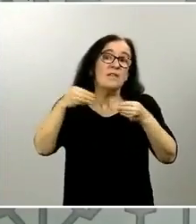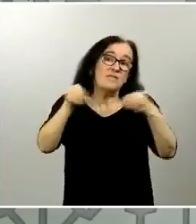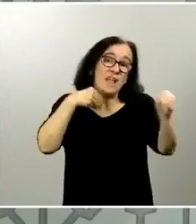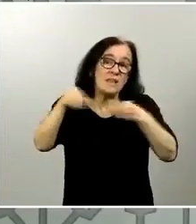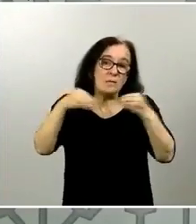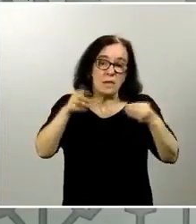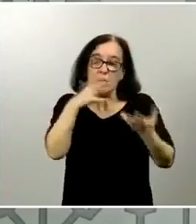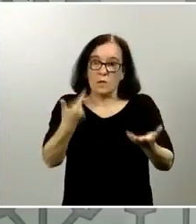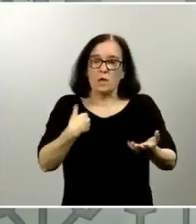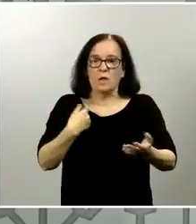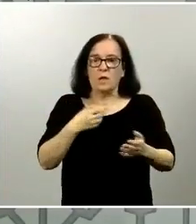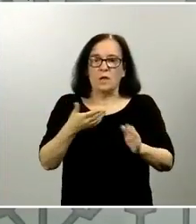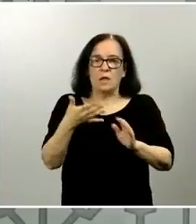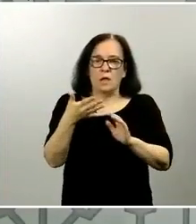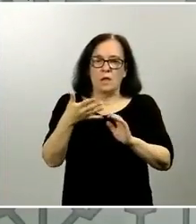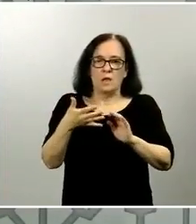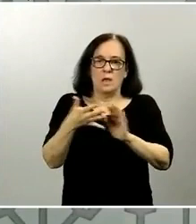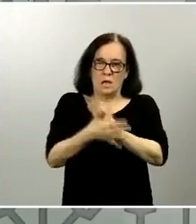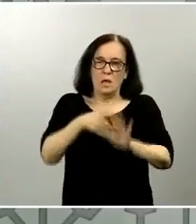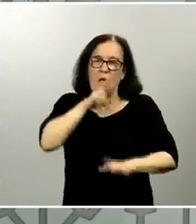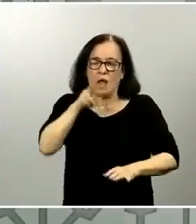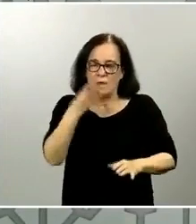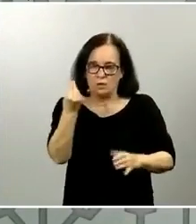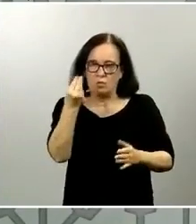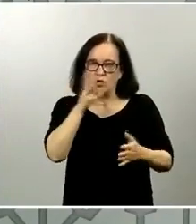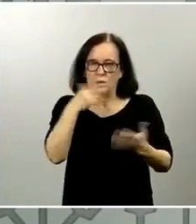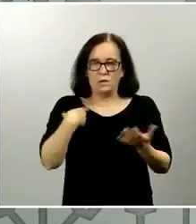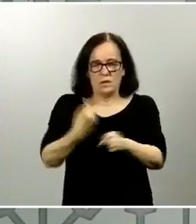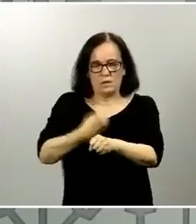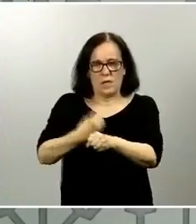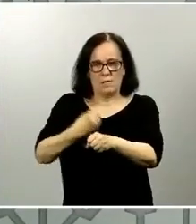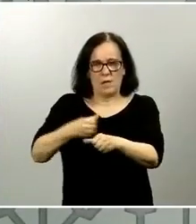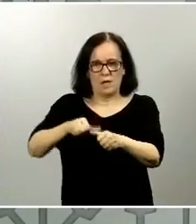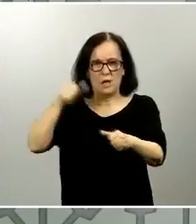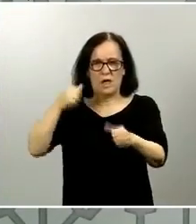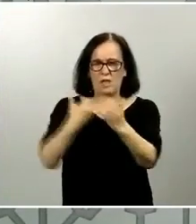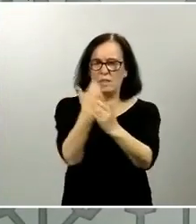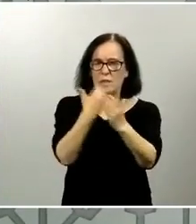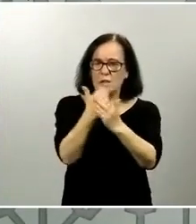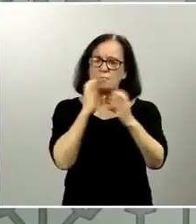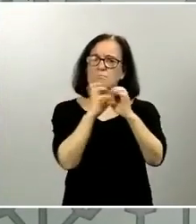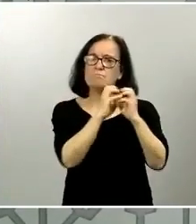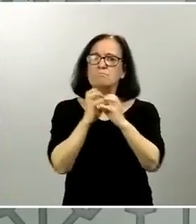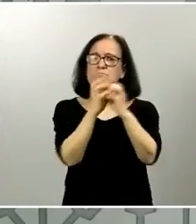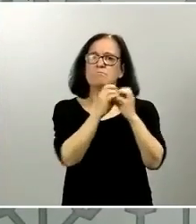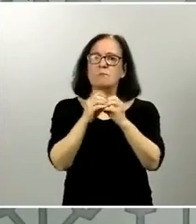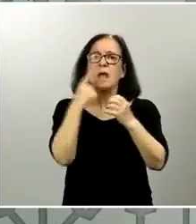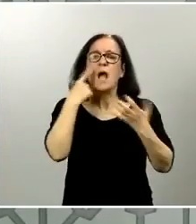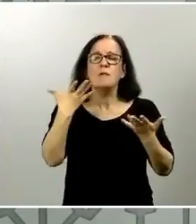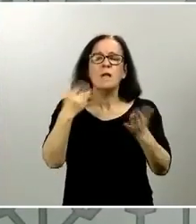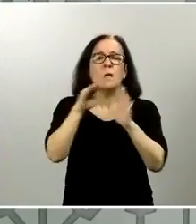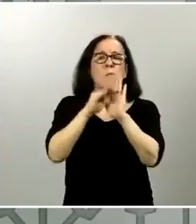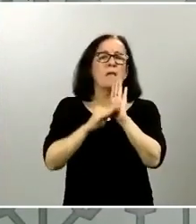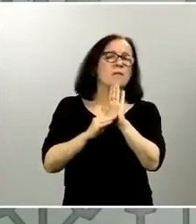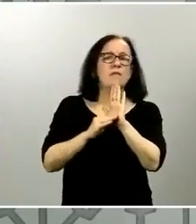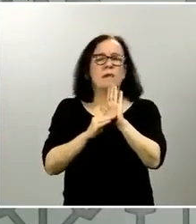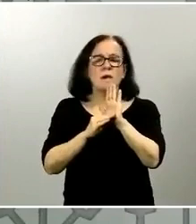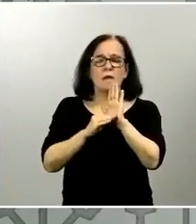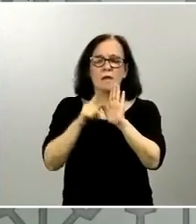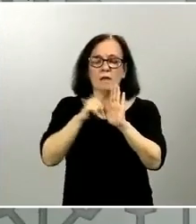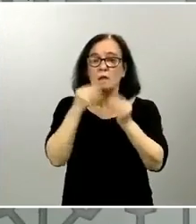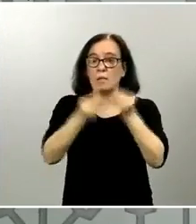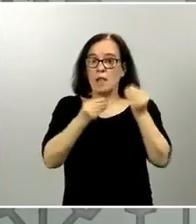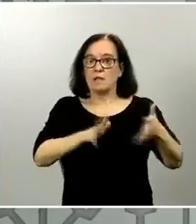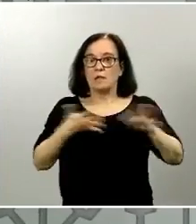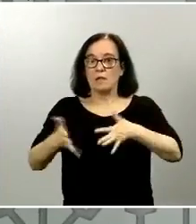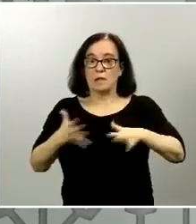hablando mucho y llevamos trabajando ahora ya muchos días en ello en todas esas medidas que se van a tener que tomar en